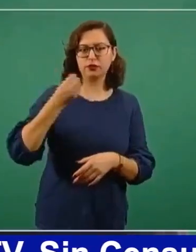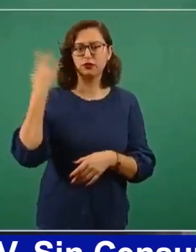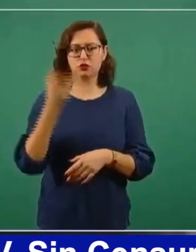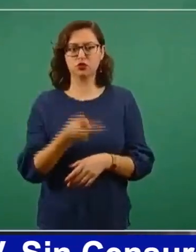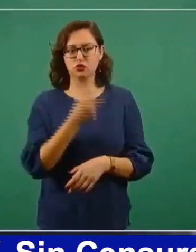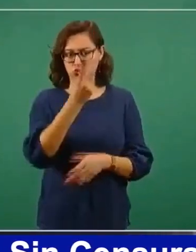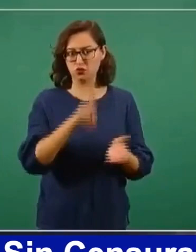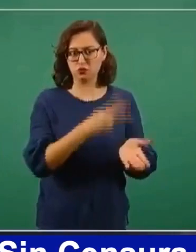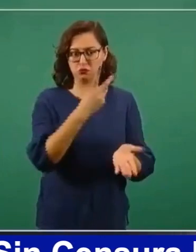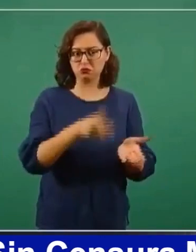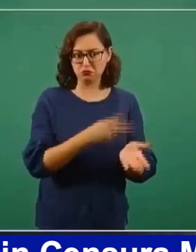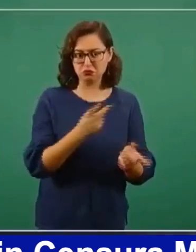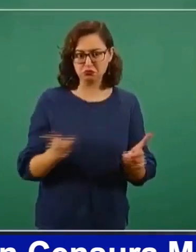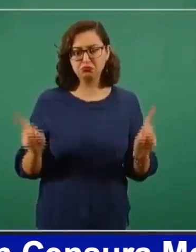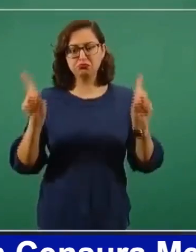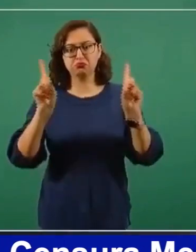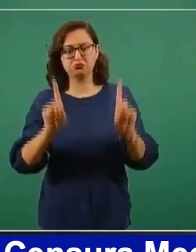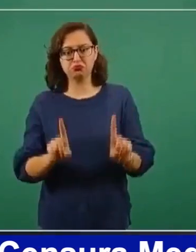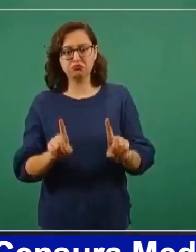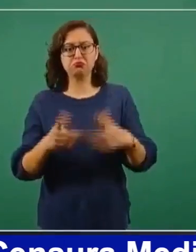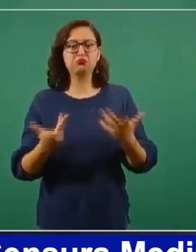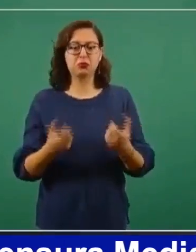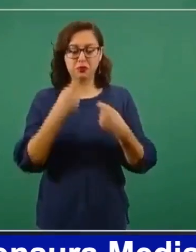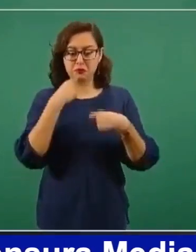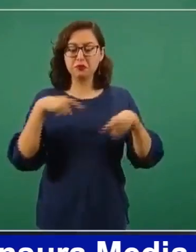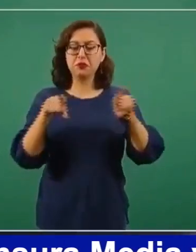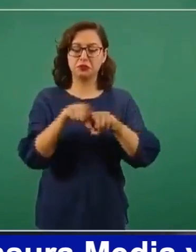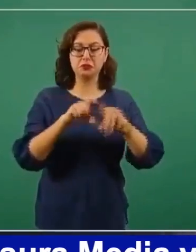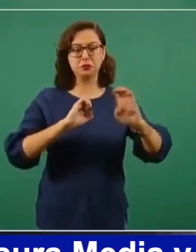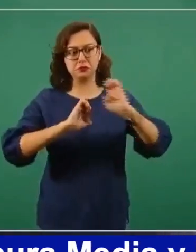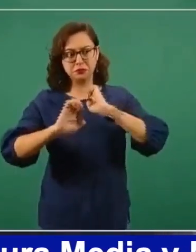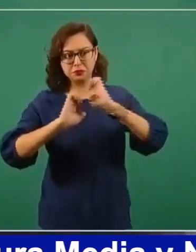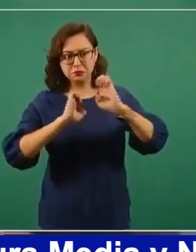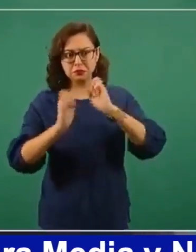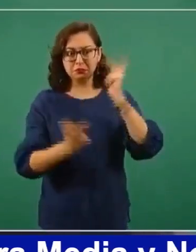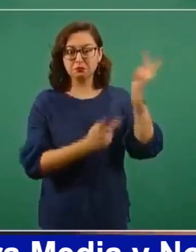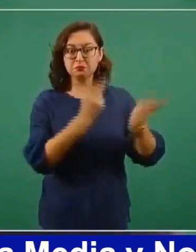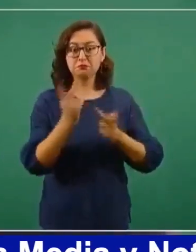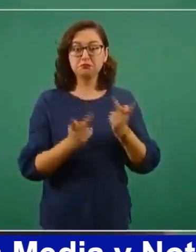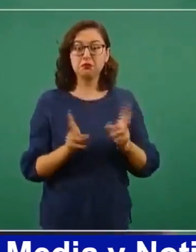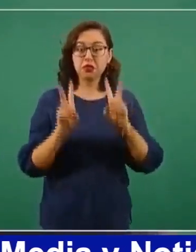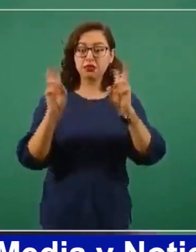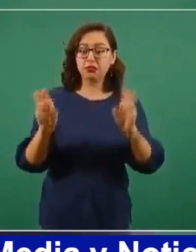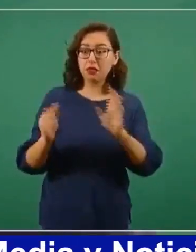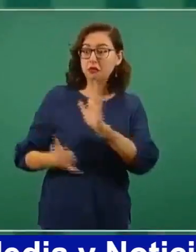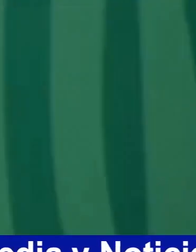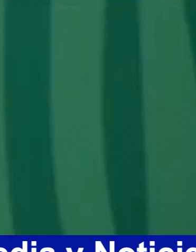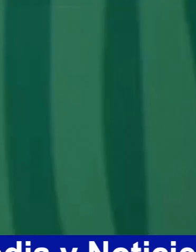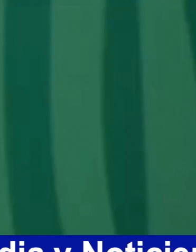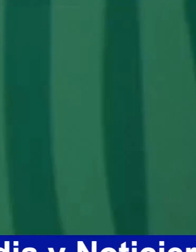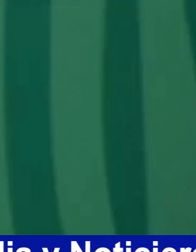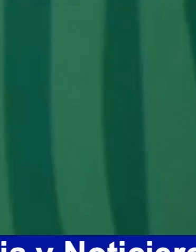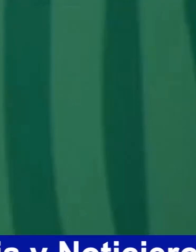y entrevistas y no se tocó el tema del muro.